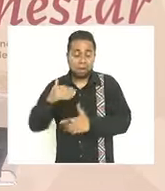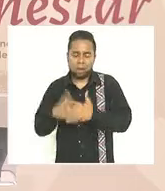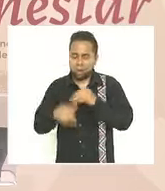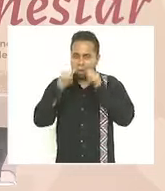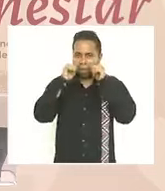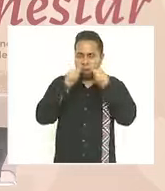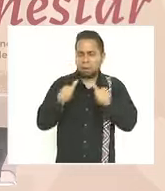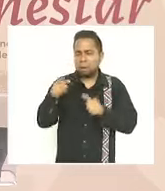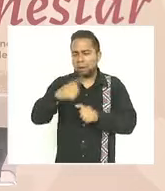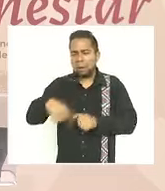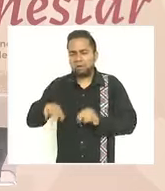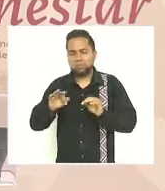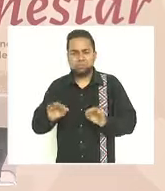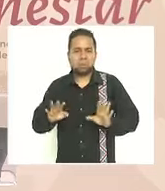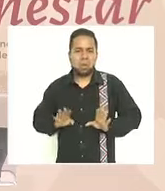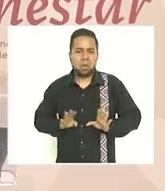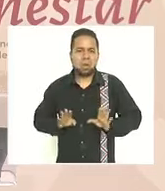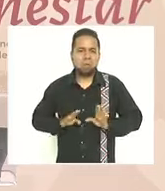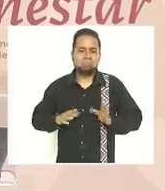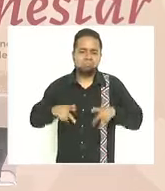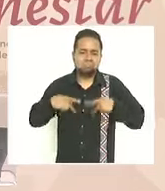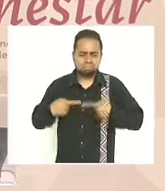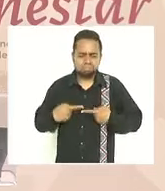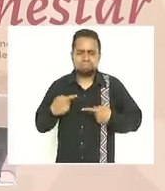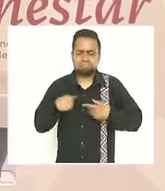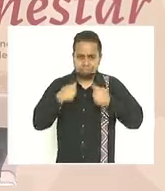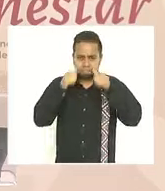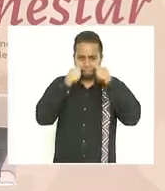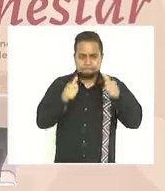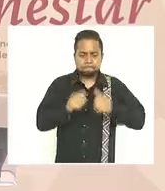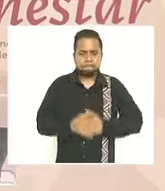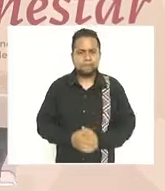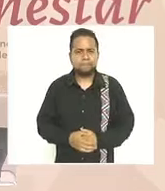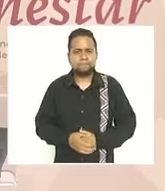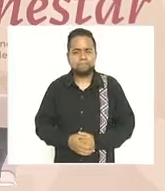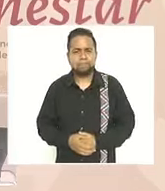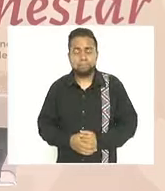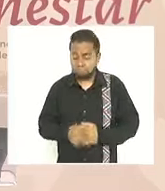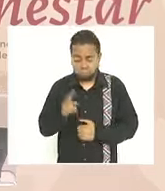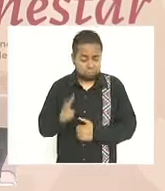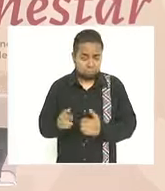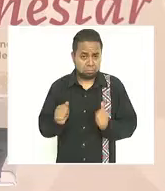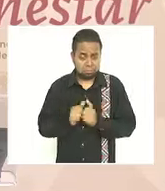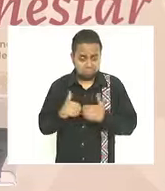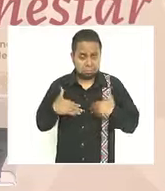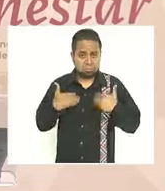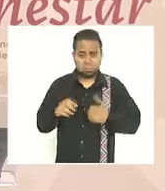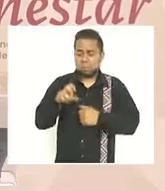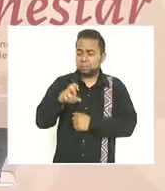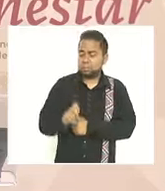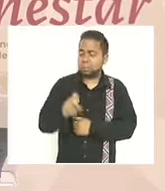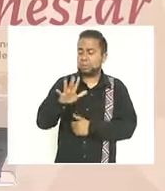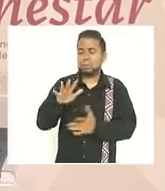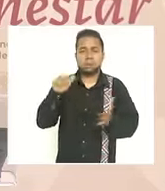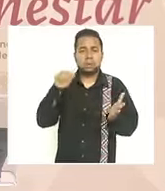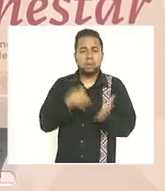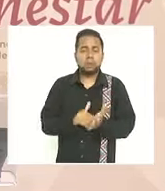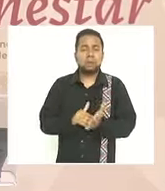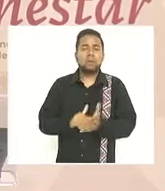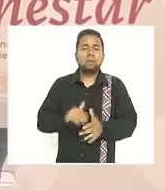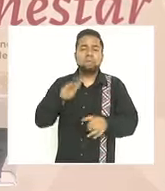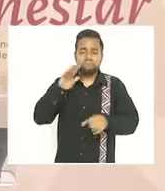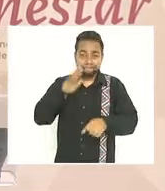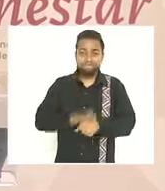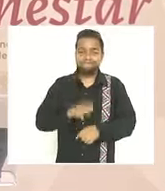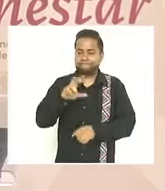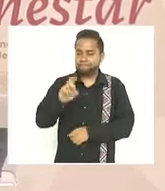condición de vulnerabilidad no es por decir otra cosa 35 mil más de